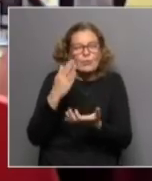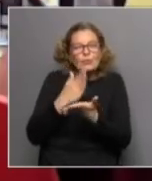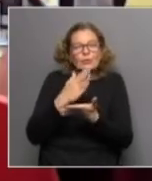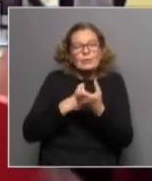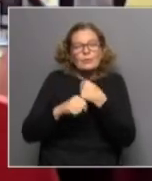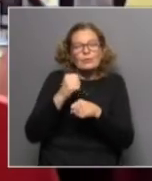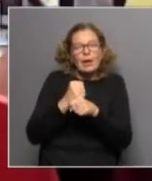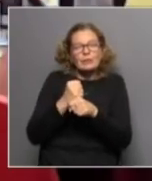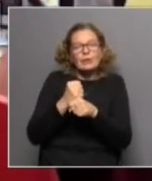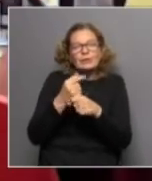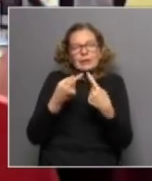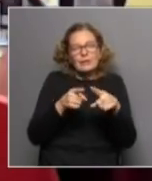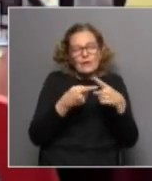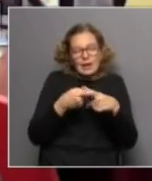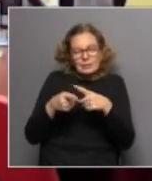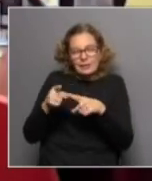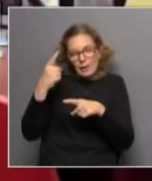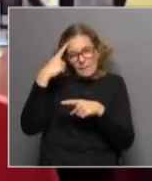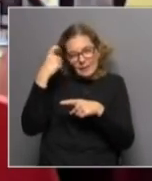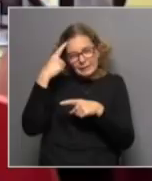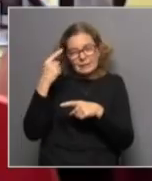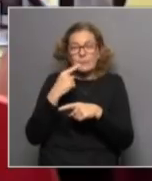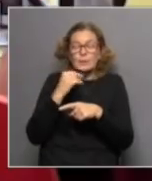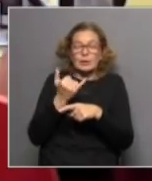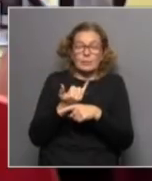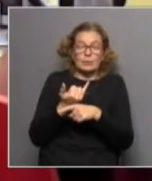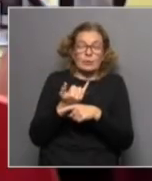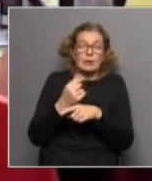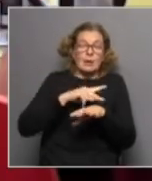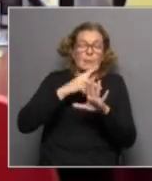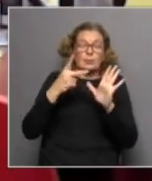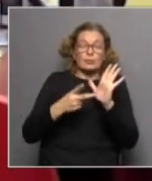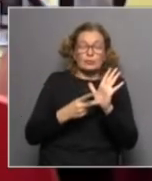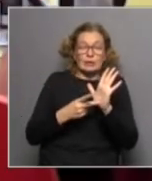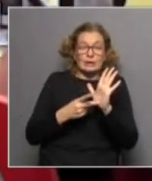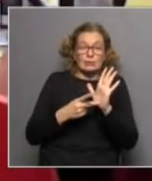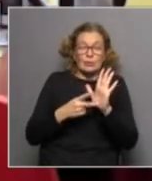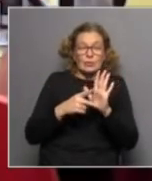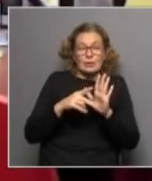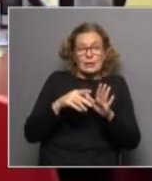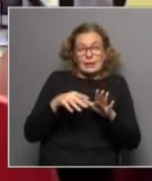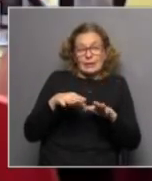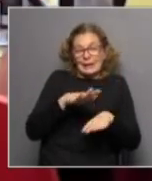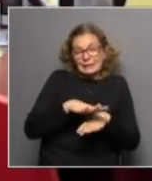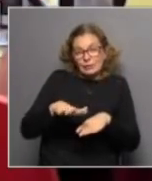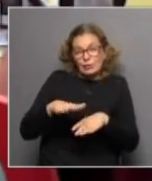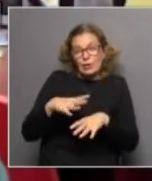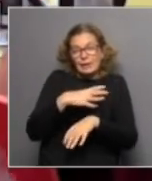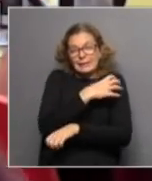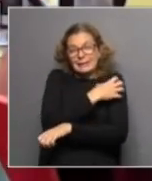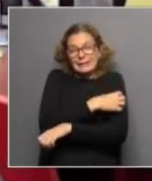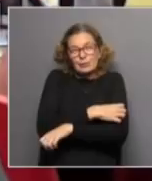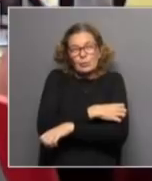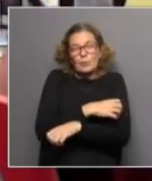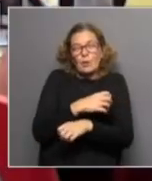a partir de distintas experiencias por ejemplo a partir del proyecto de atención a niños en situación de calle extrema también empezamos a